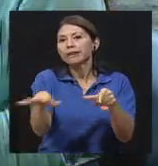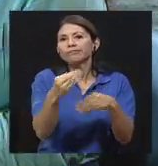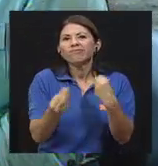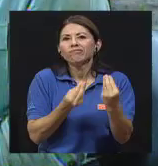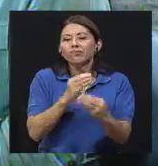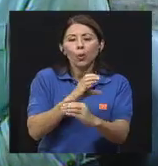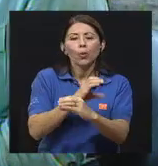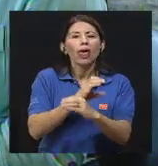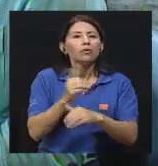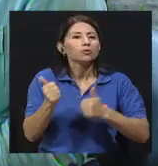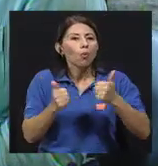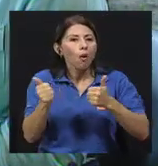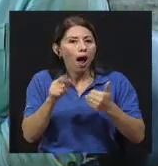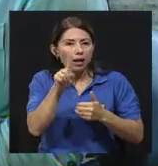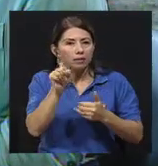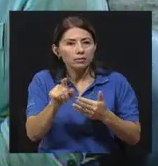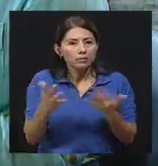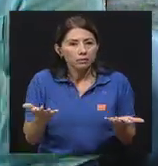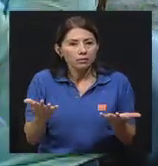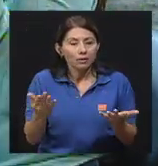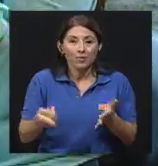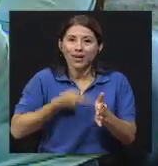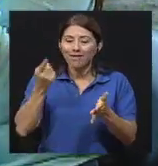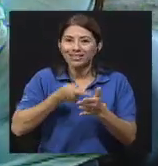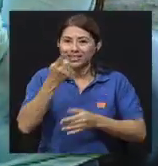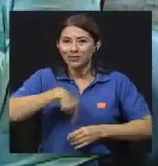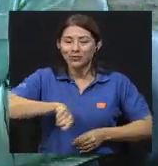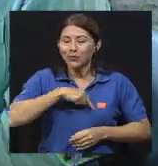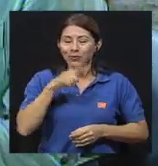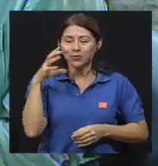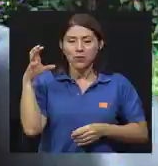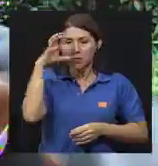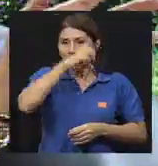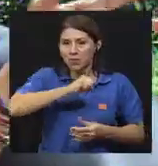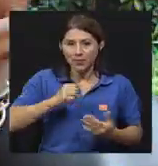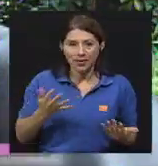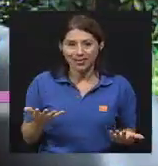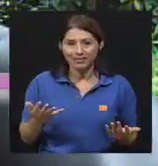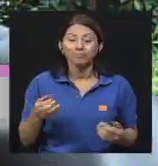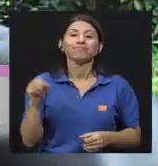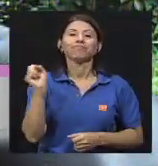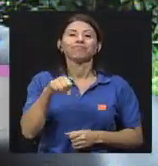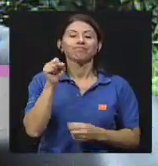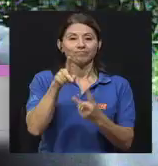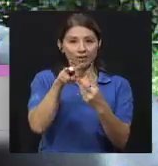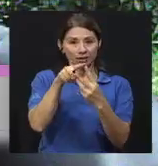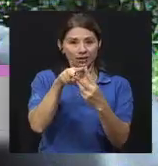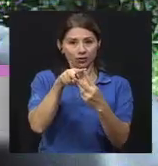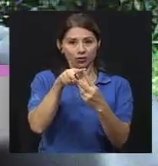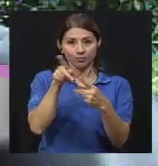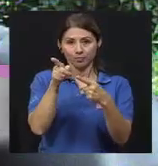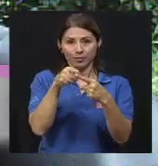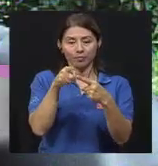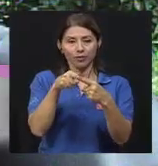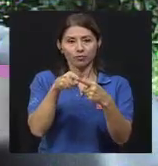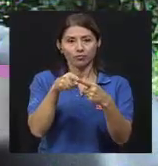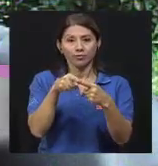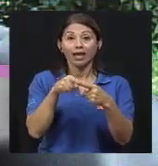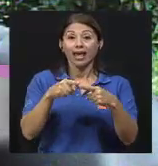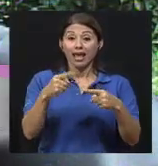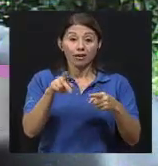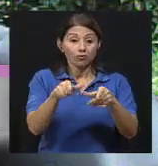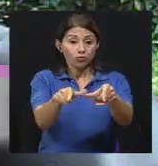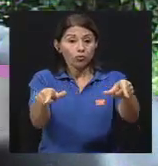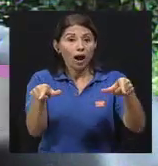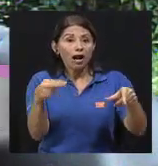¿Qué cuidado deberíamos de tener presente? Porque a veces no somos muy conscientes de esto. Yo debería de dos puntos de vista. Primero, la responsabilidad del